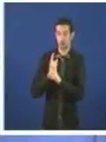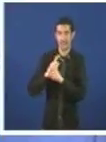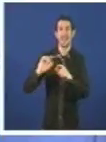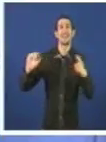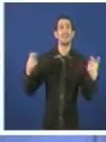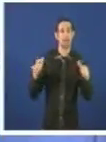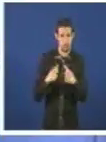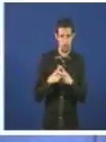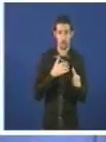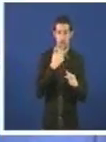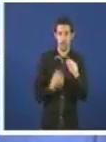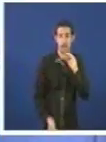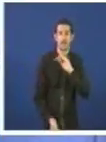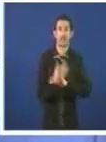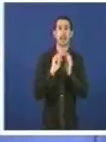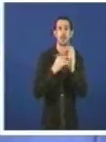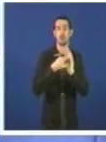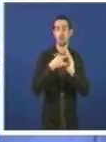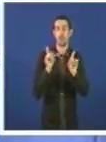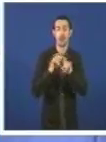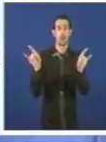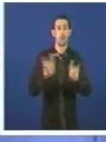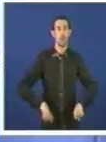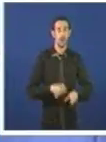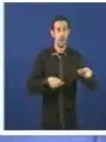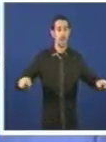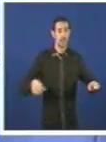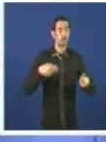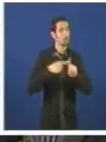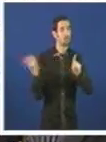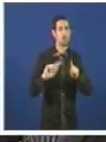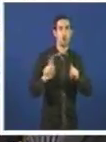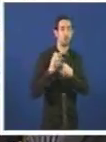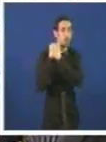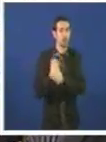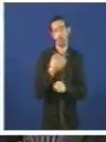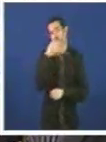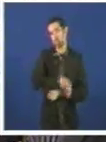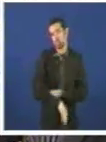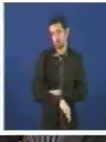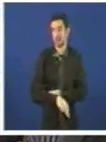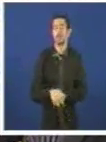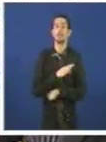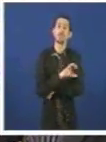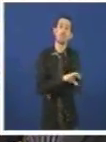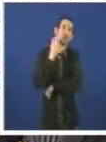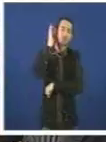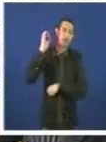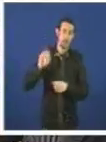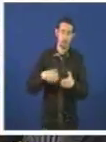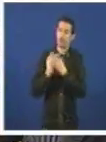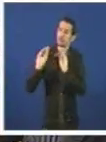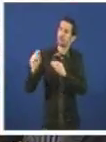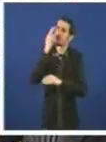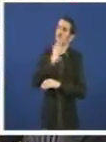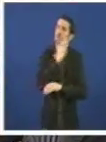é dicir, instalar un sistema de disuasión eficaz para os dependentes. Señora conselleira, hasta onde chega o firme compromiso de